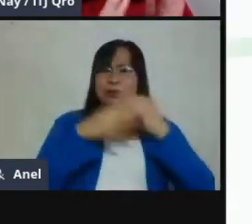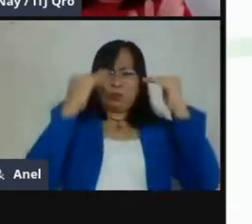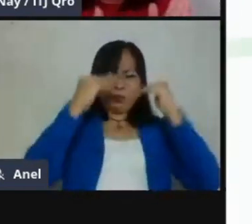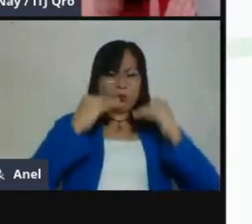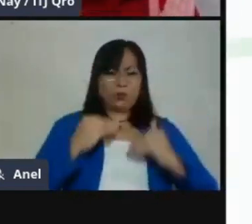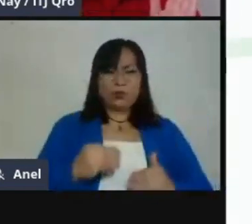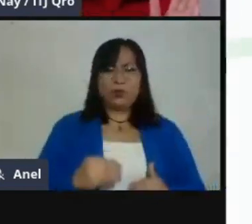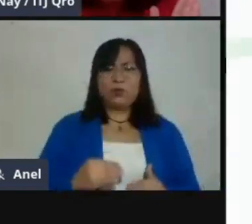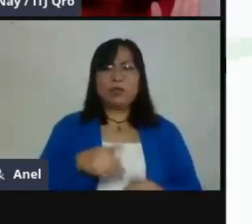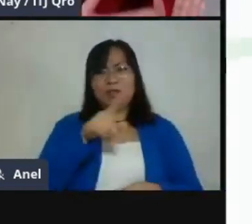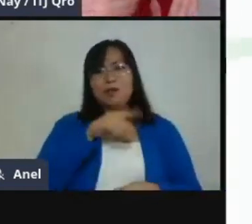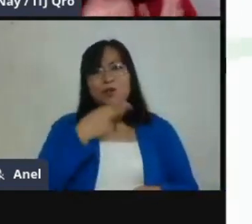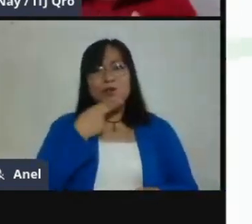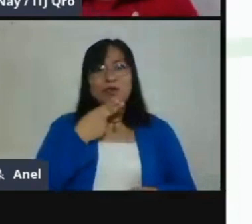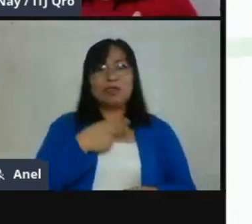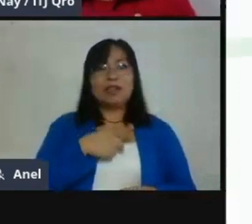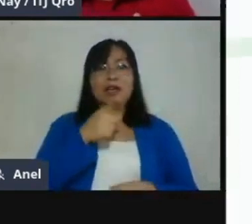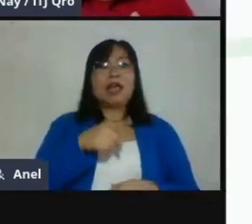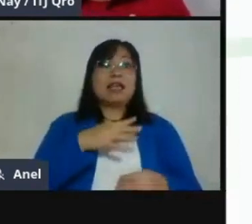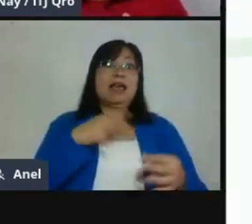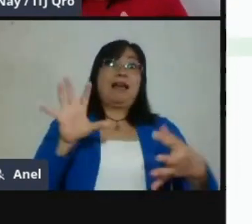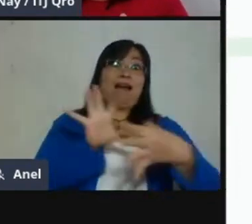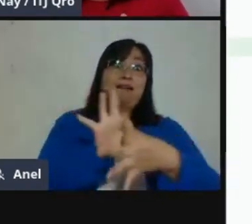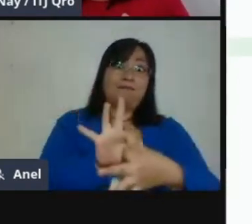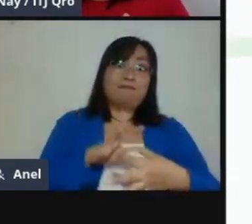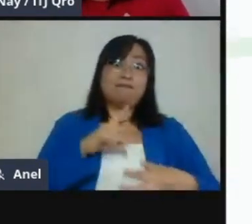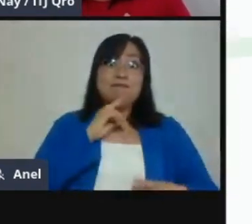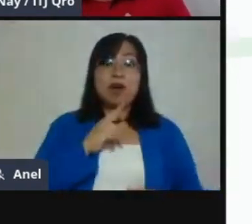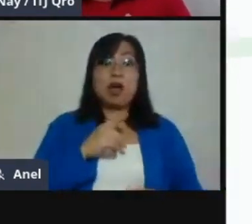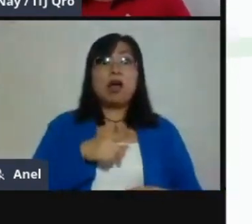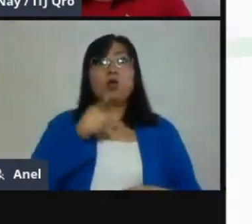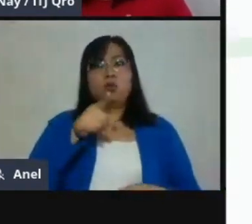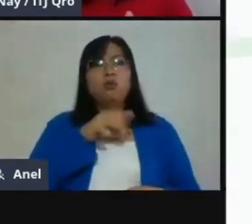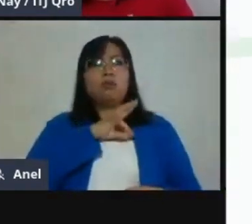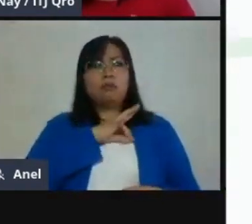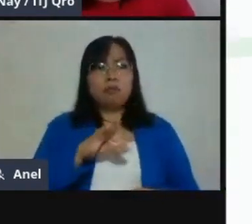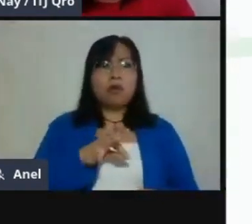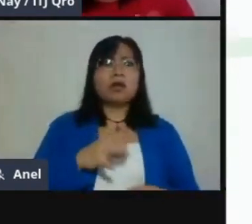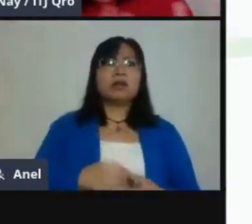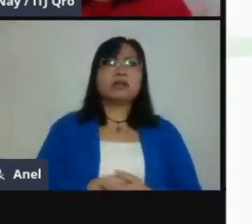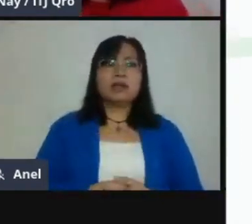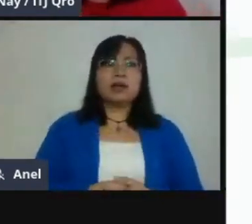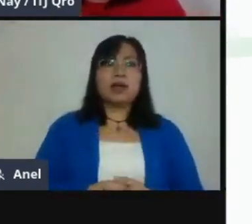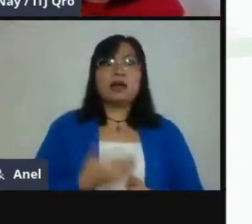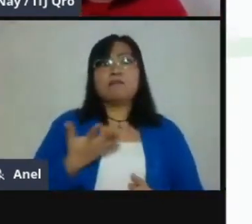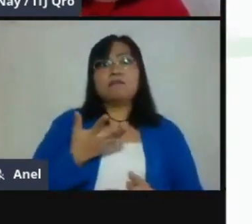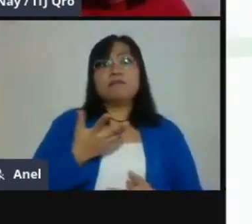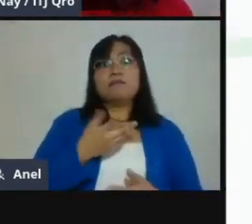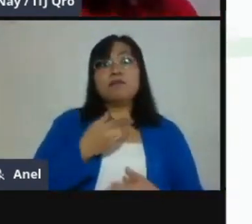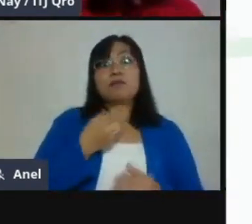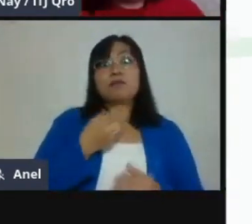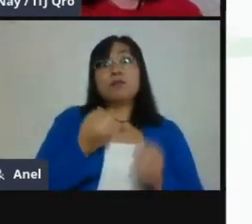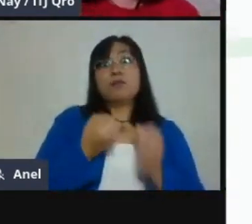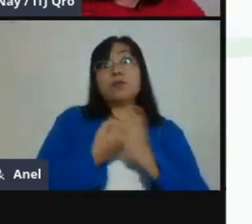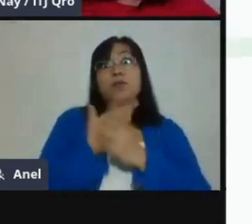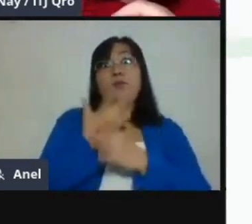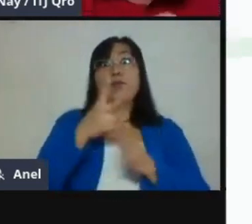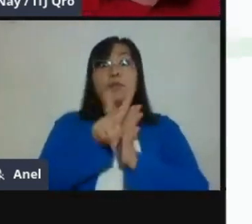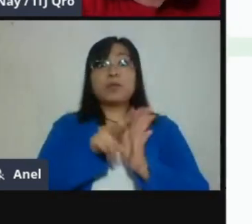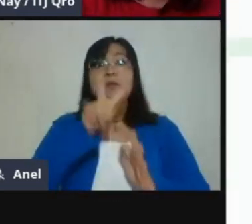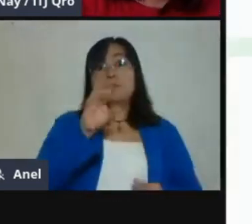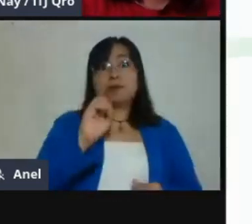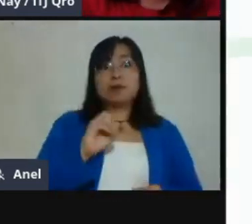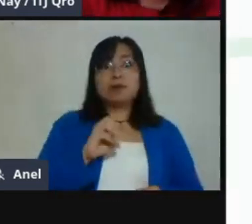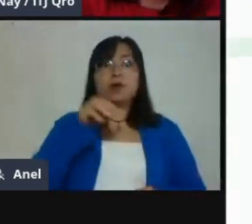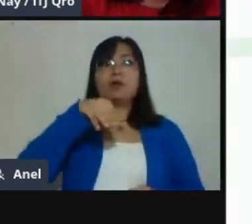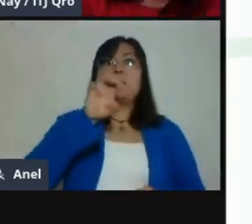a poder ahora sí incluir a lo mejor algunas mesenales en vivo con Meet, que es una herramienta. Y aquí tenemos este